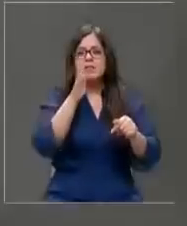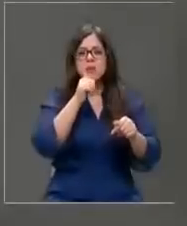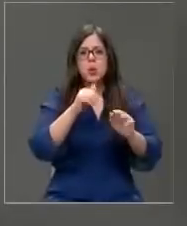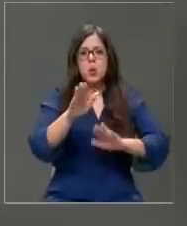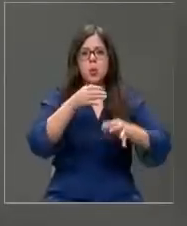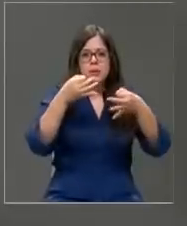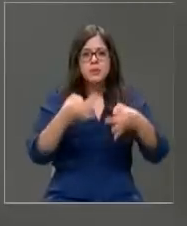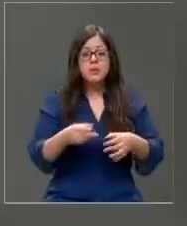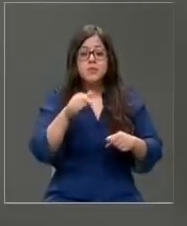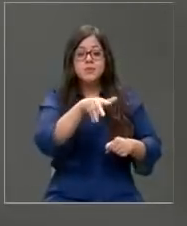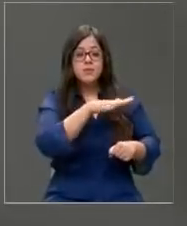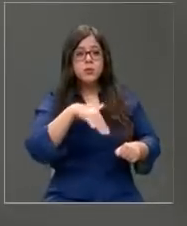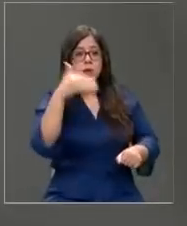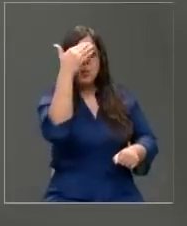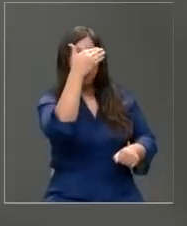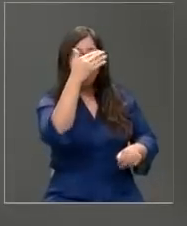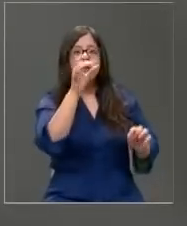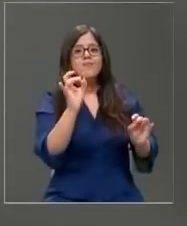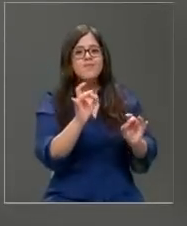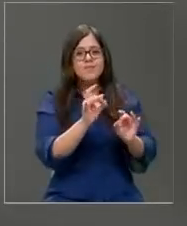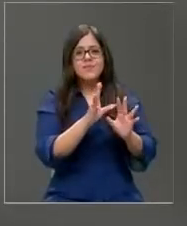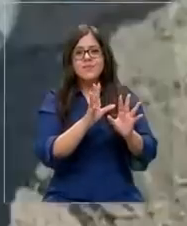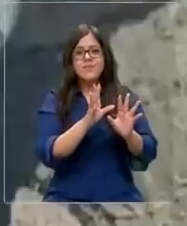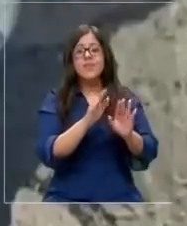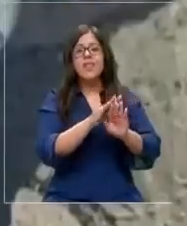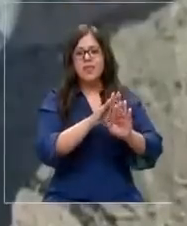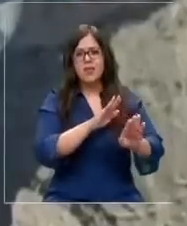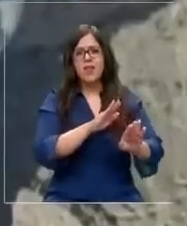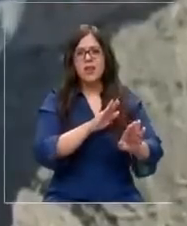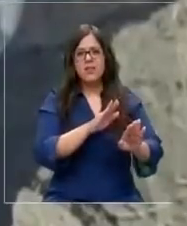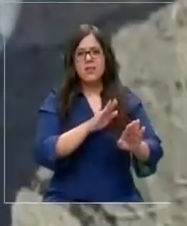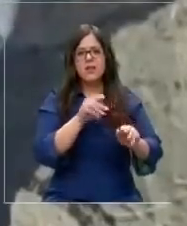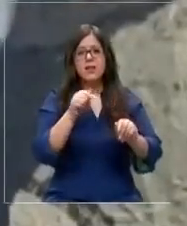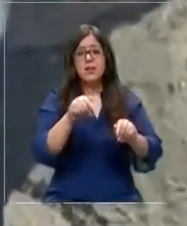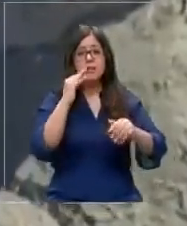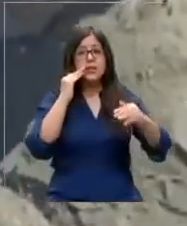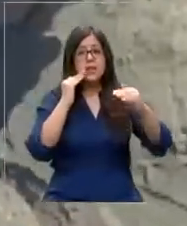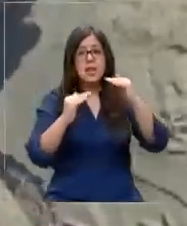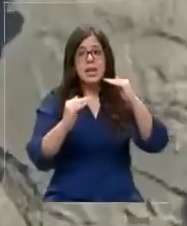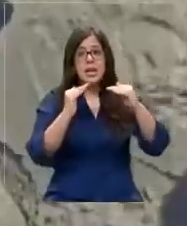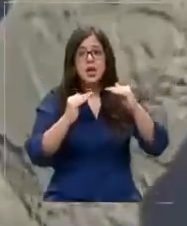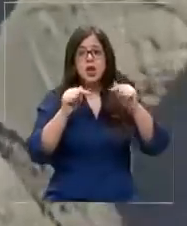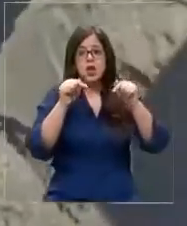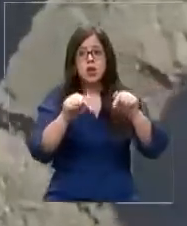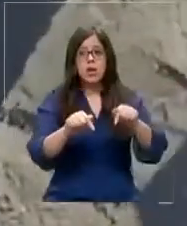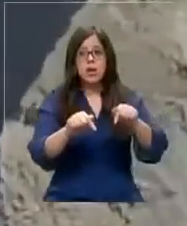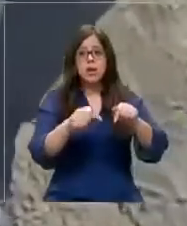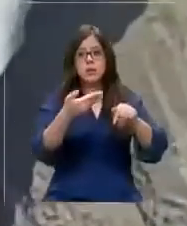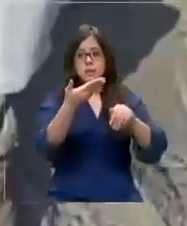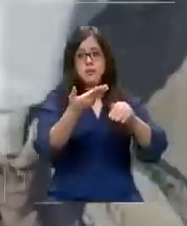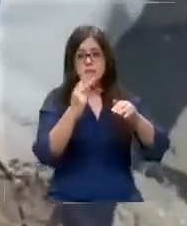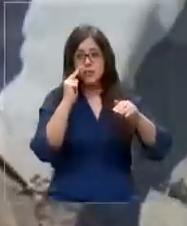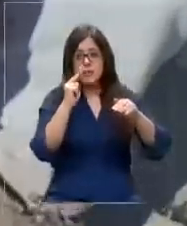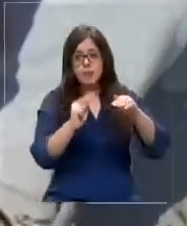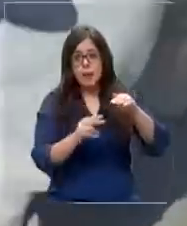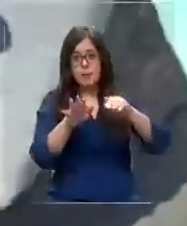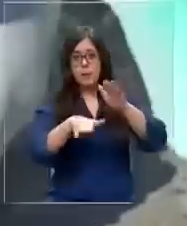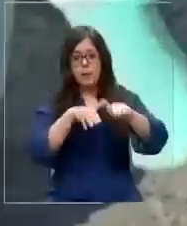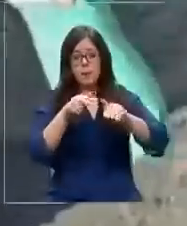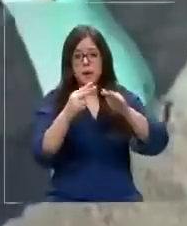Un hecho que preocupa y que pudo ser completamente evitable, dejando a este niño del Quisco en estas condiciones.